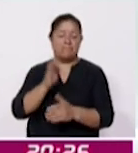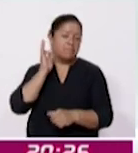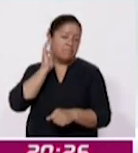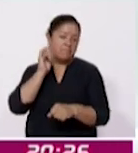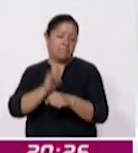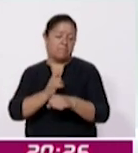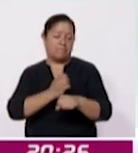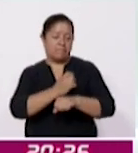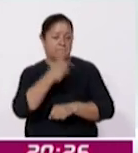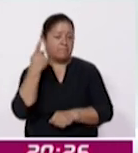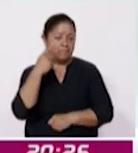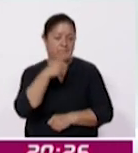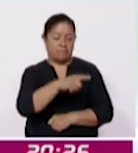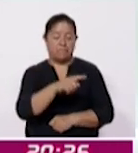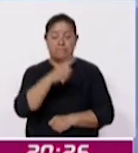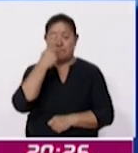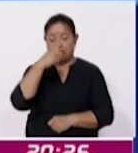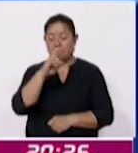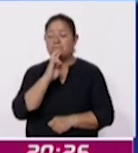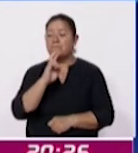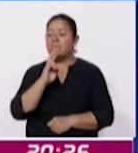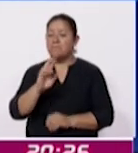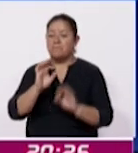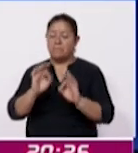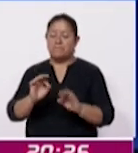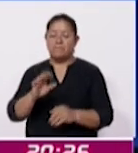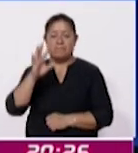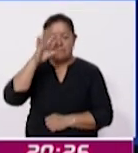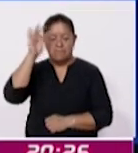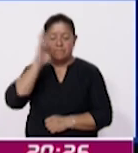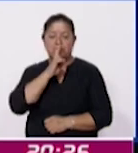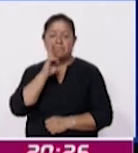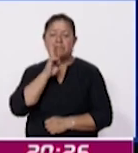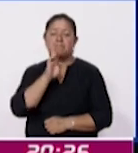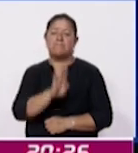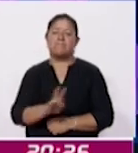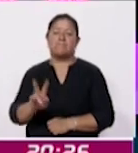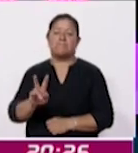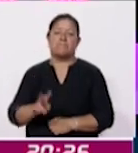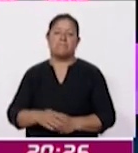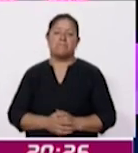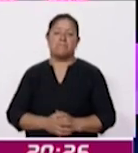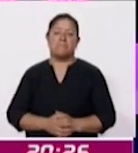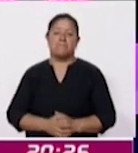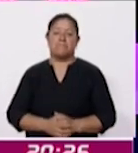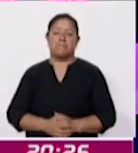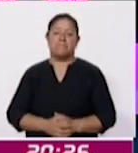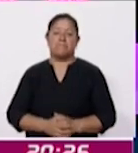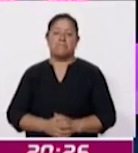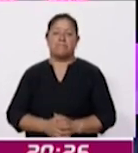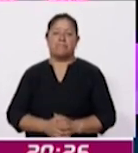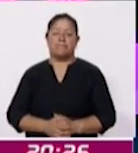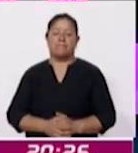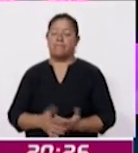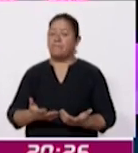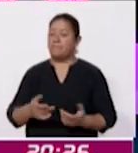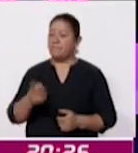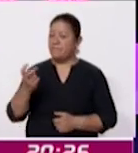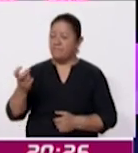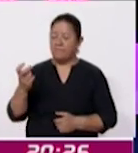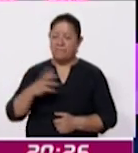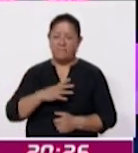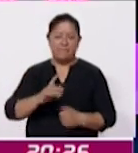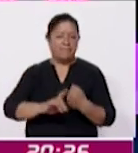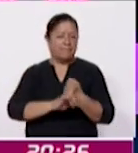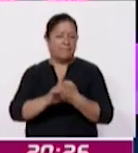para esclarecer los hechos. Para Coracid Noticias, Beatriz Vázquez. Y es que esto ha sido una problemática